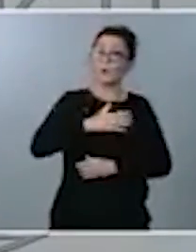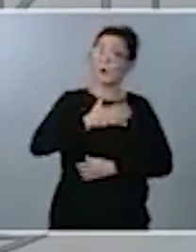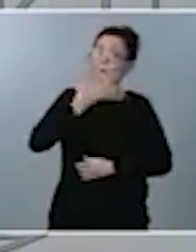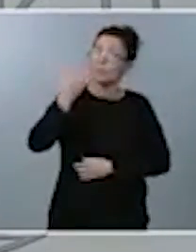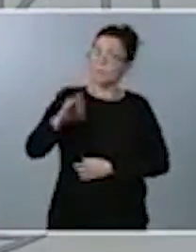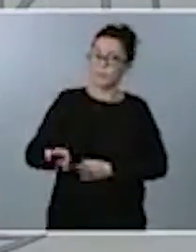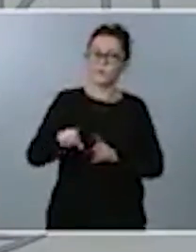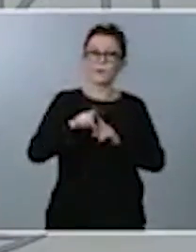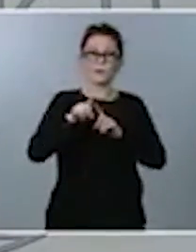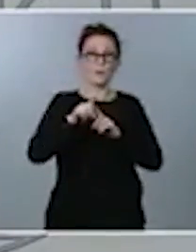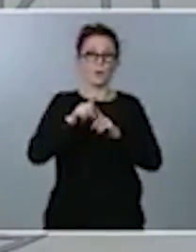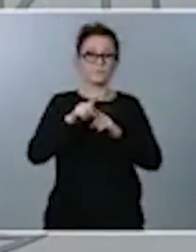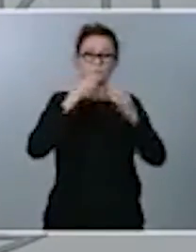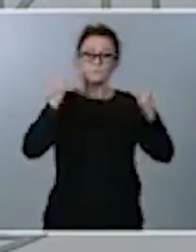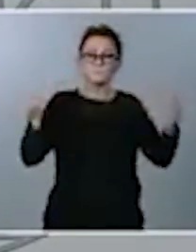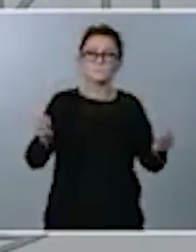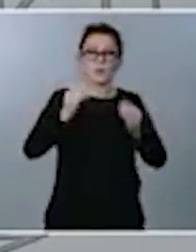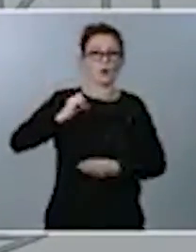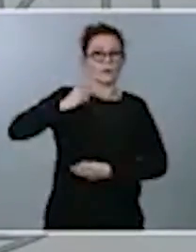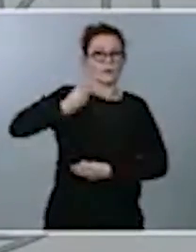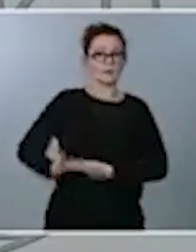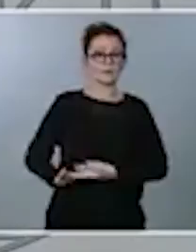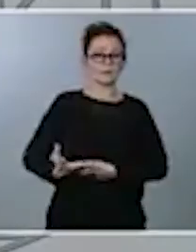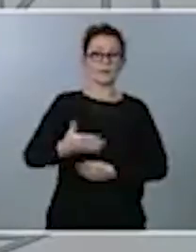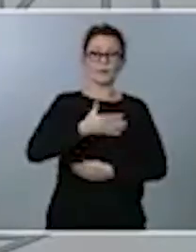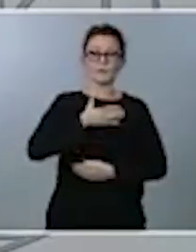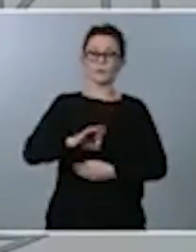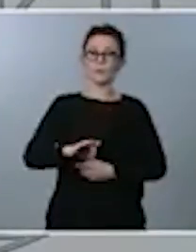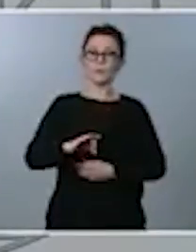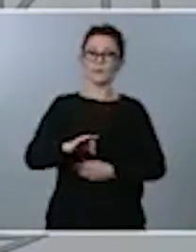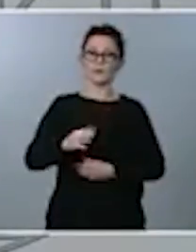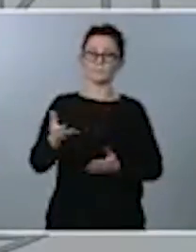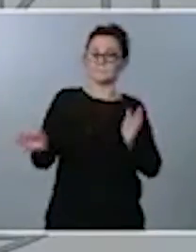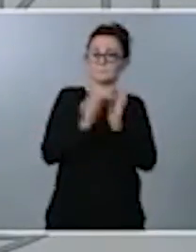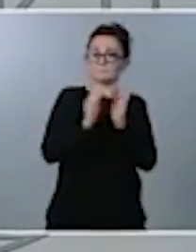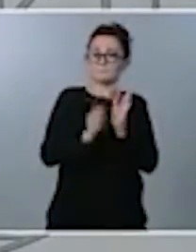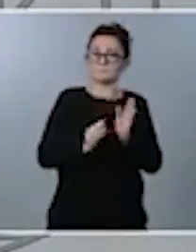ser un reflejo de todas las sensibilidades de nuestra sociedad.